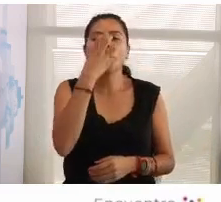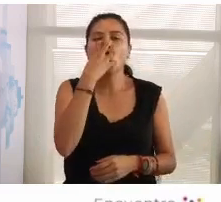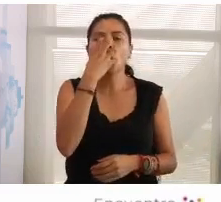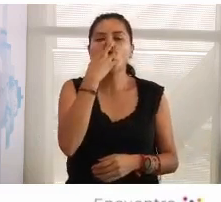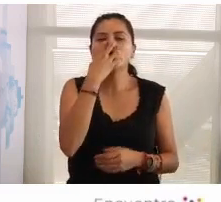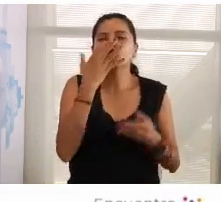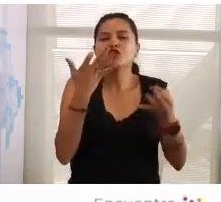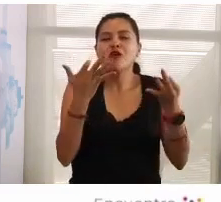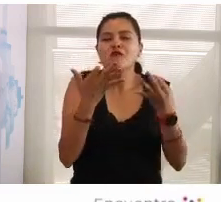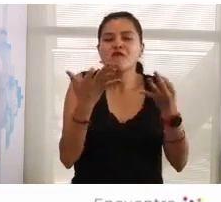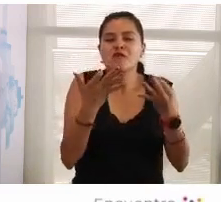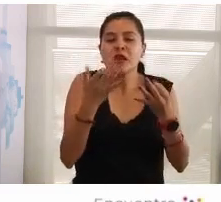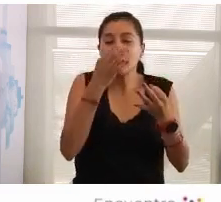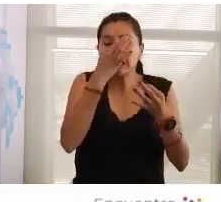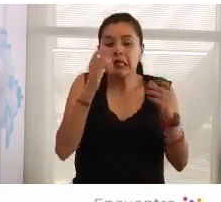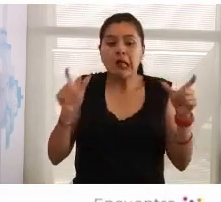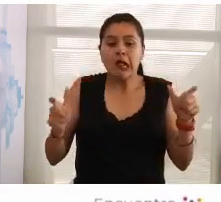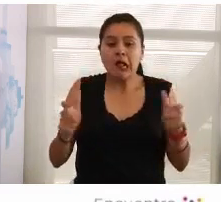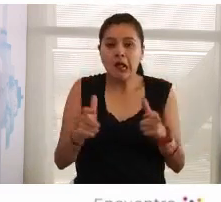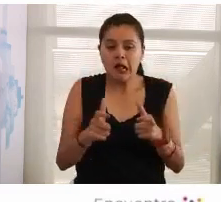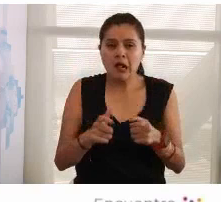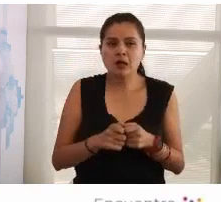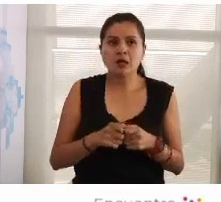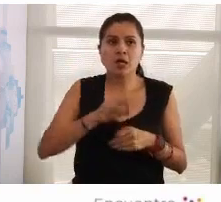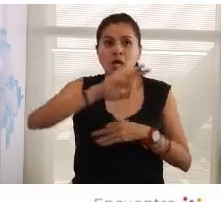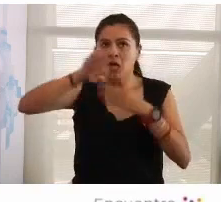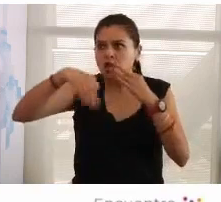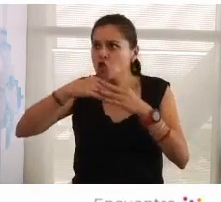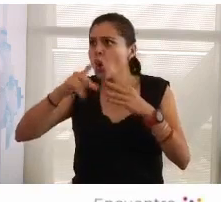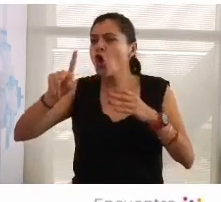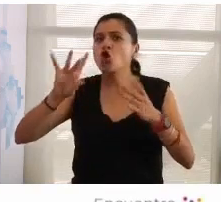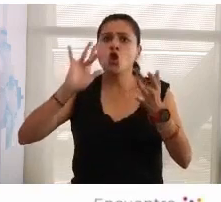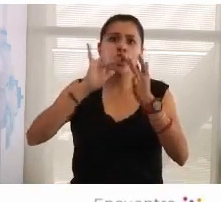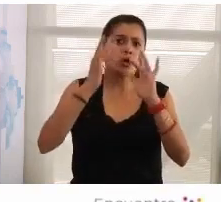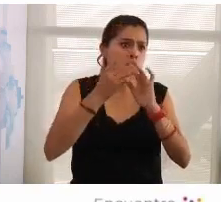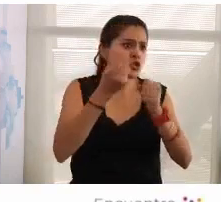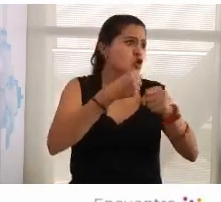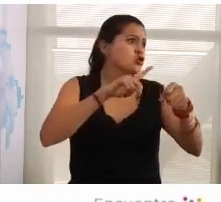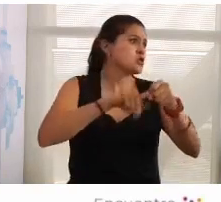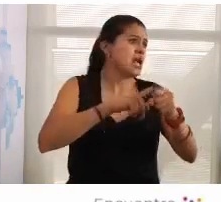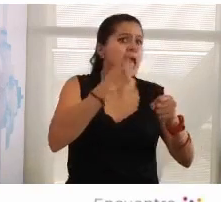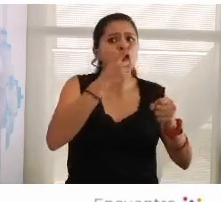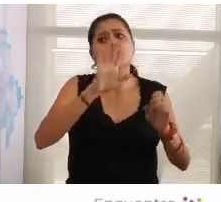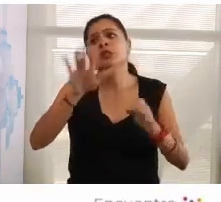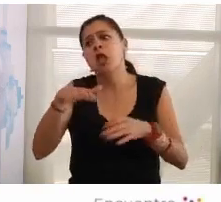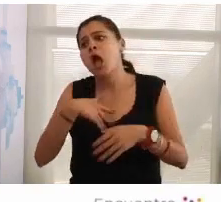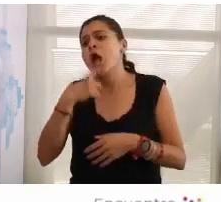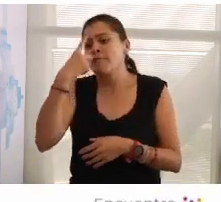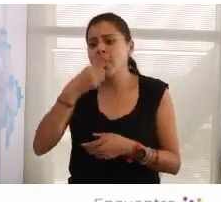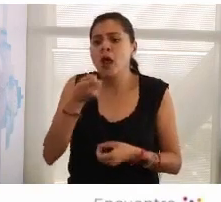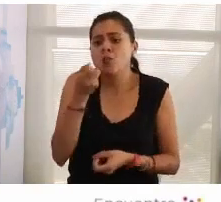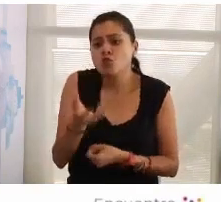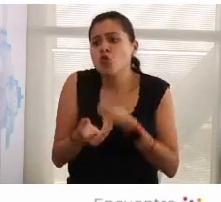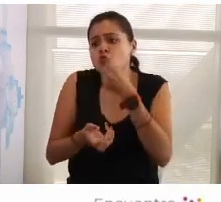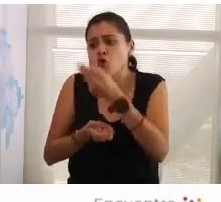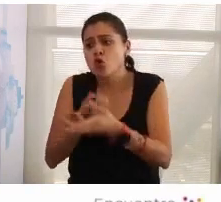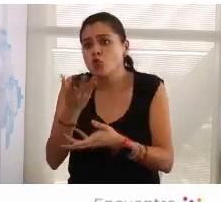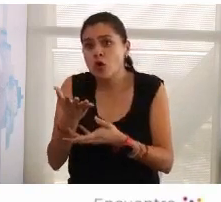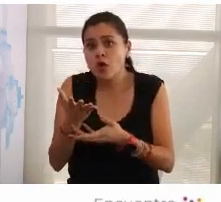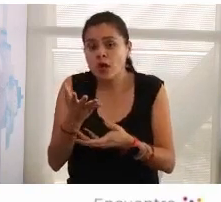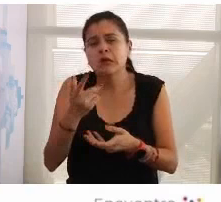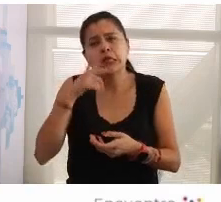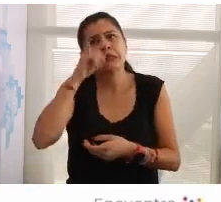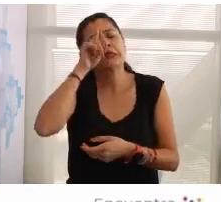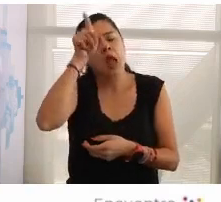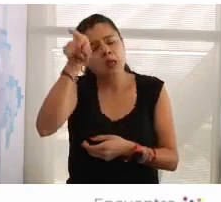en vías de extinción y todo el mundo se vuelve y las redes y todo el mundo se vuelve solidario con esa causa pero con lo que tienes al lado